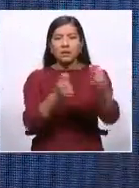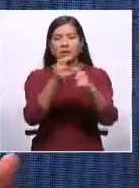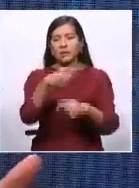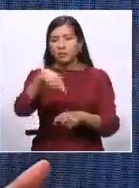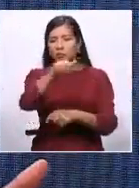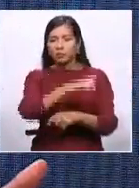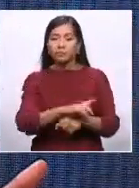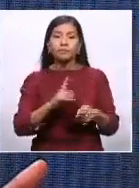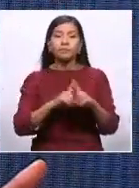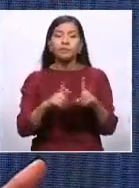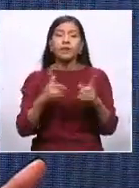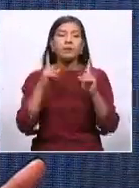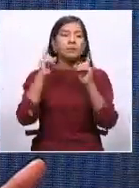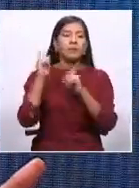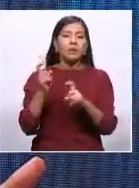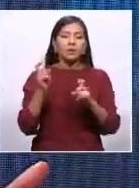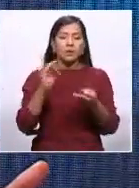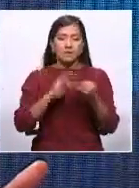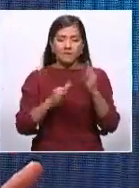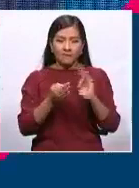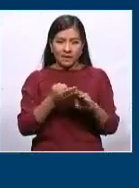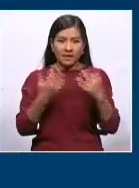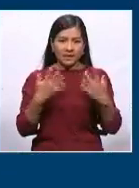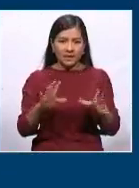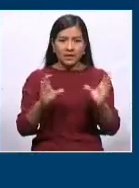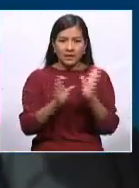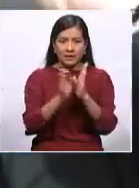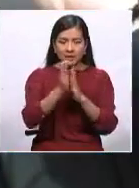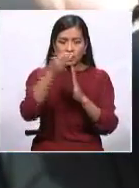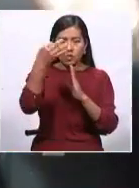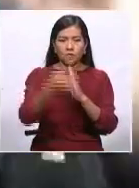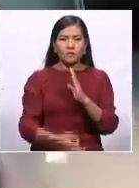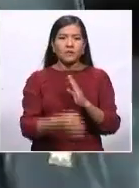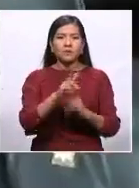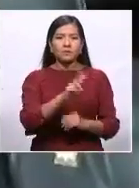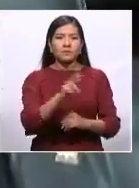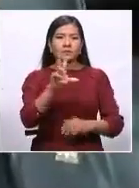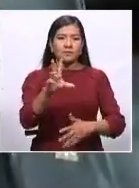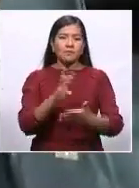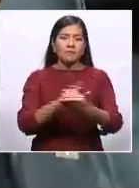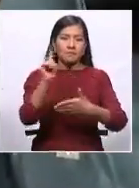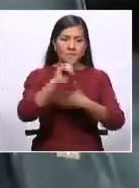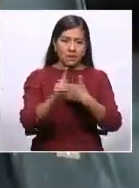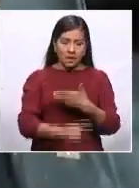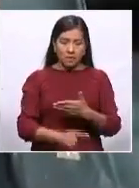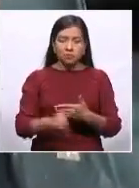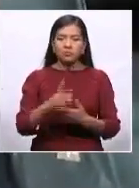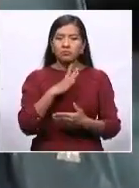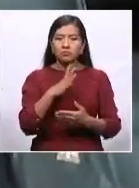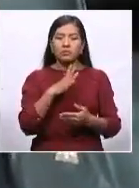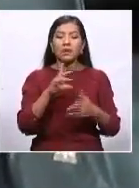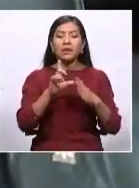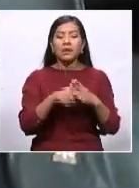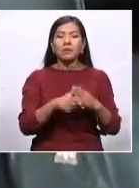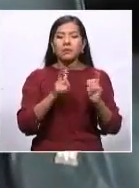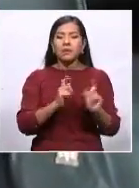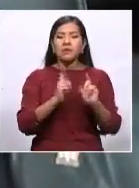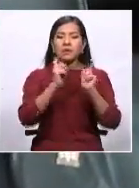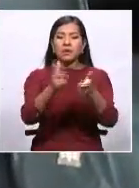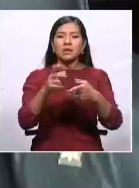Ya se conoce la fecha del censo a través del decreto, que es el 23 de marzo, con entrega de resultados